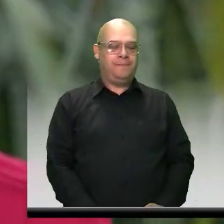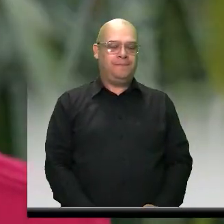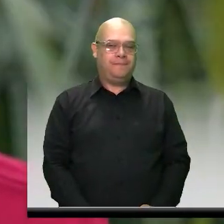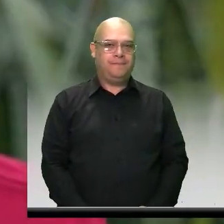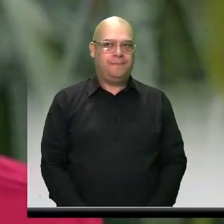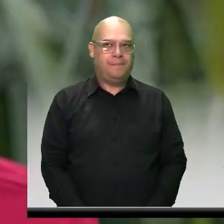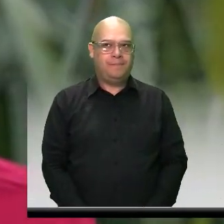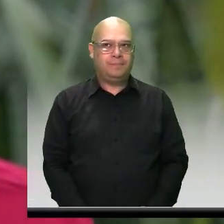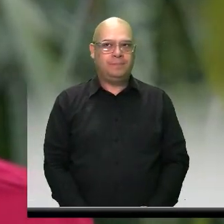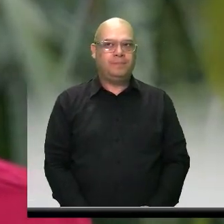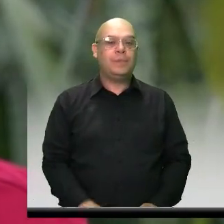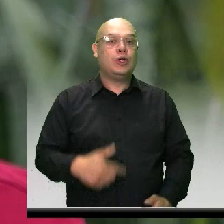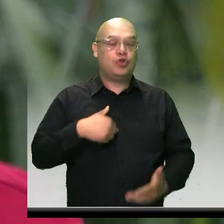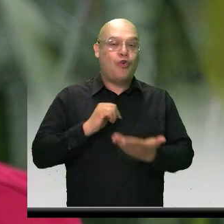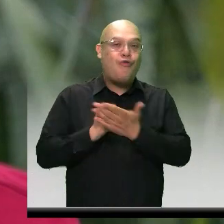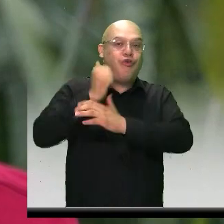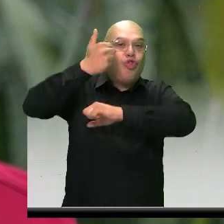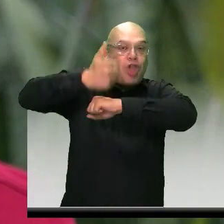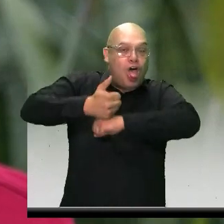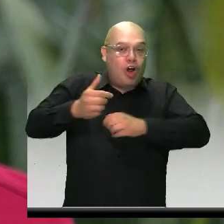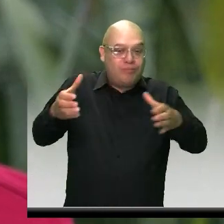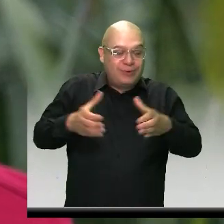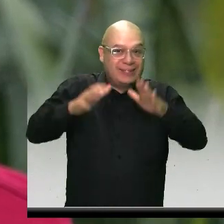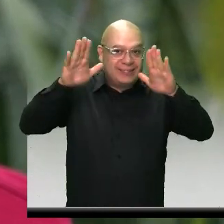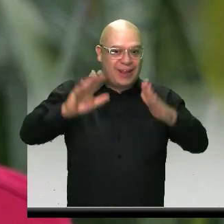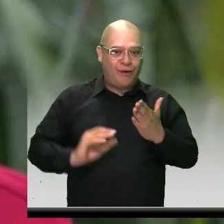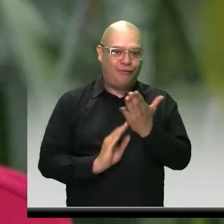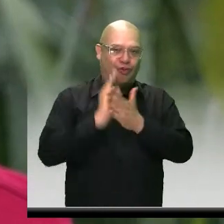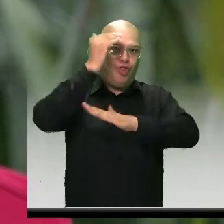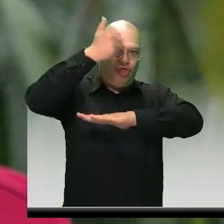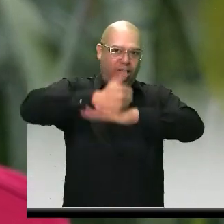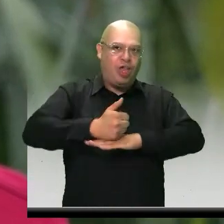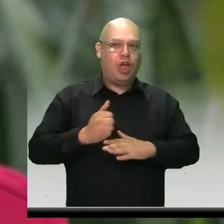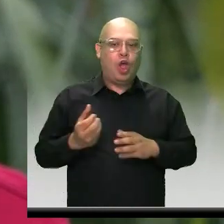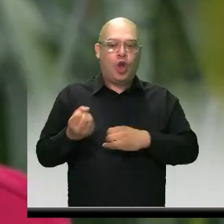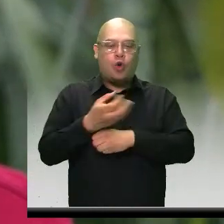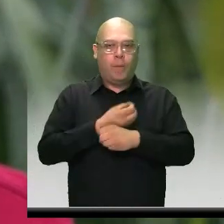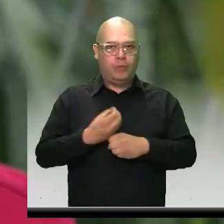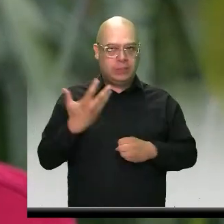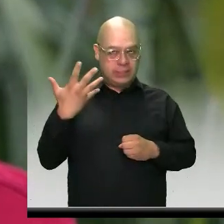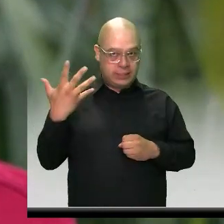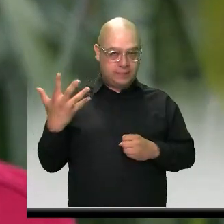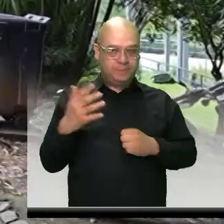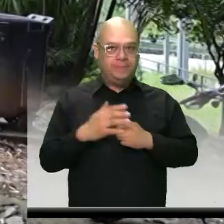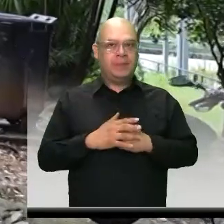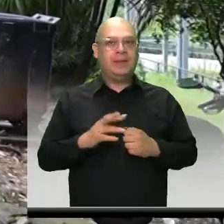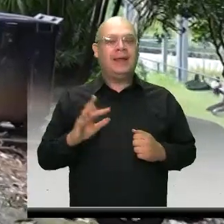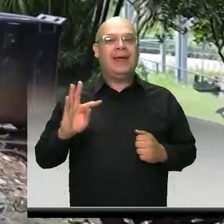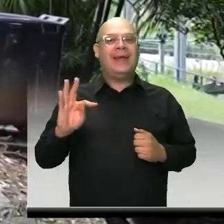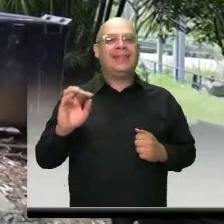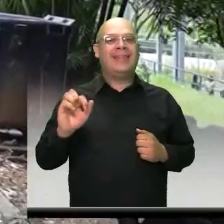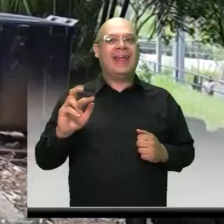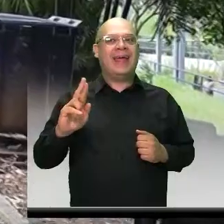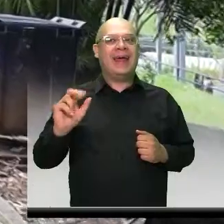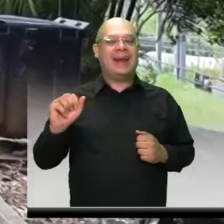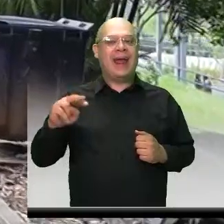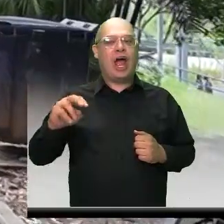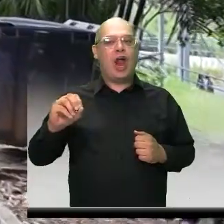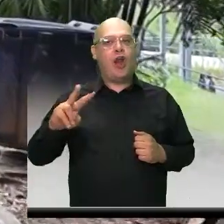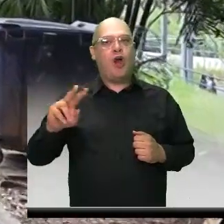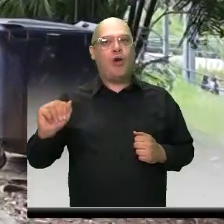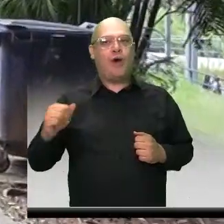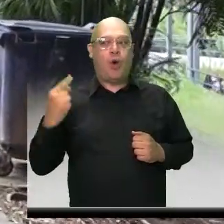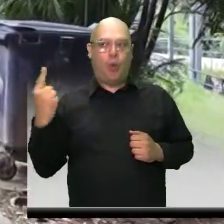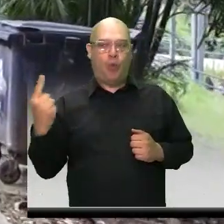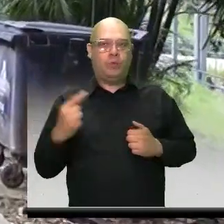Soy fundador de acá, la Comuna 5 del barrio Terranova 1. Hace 40 años